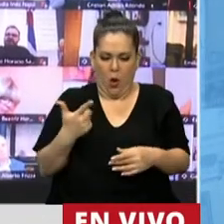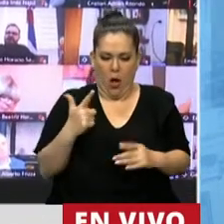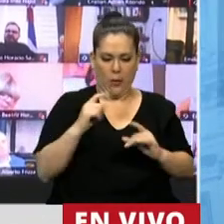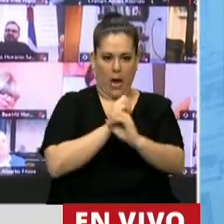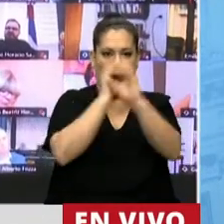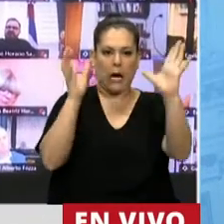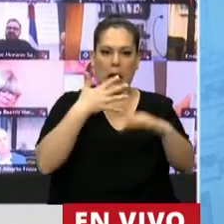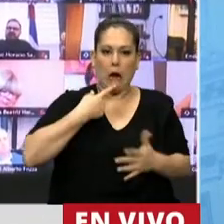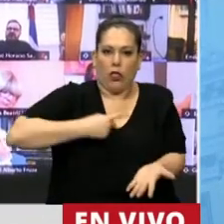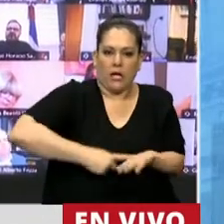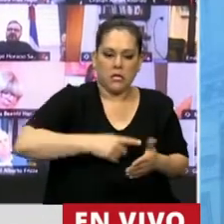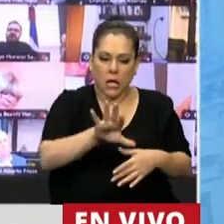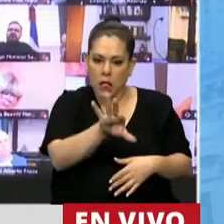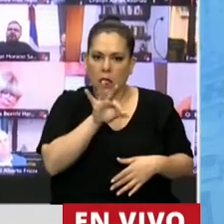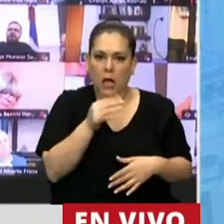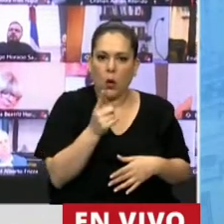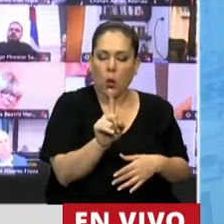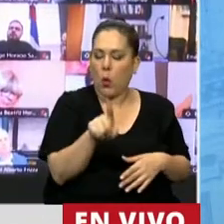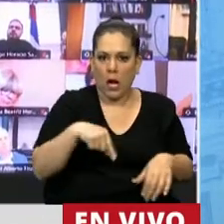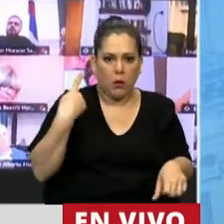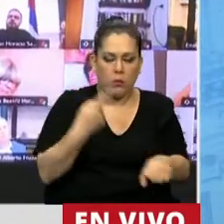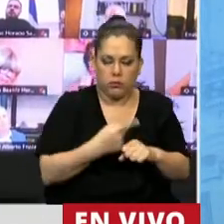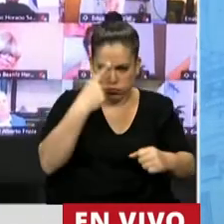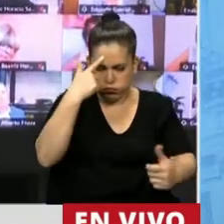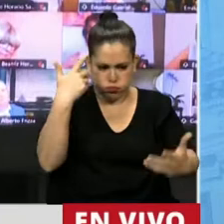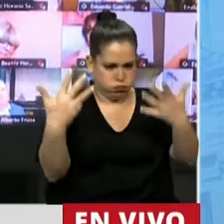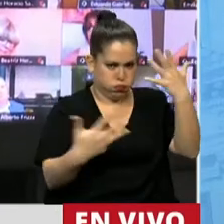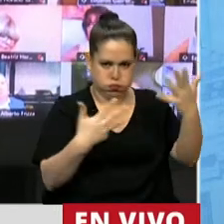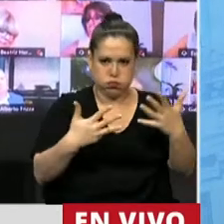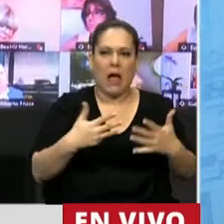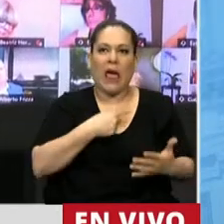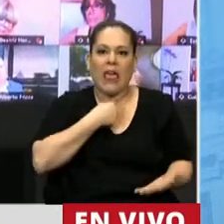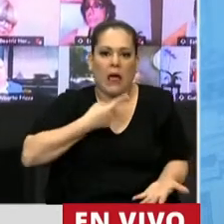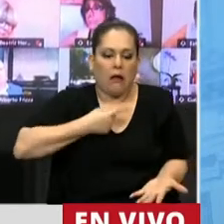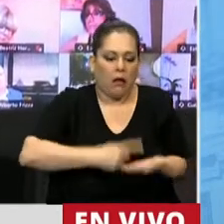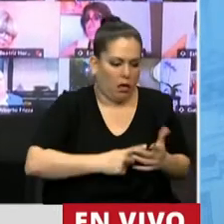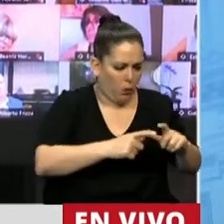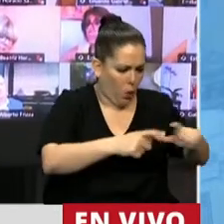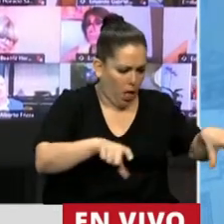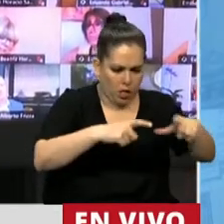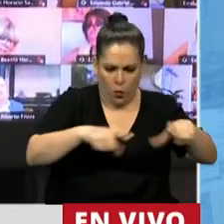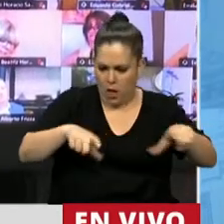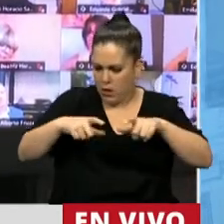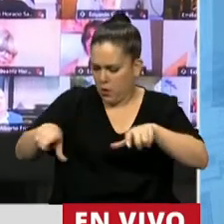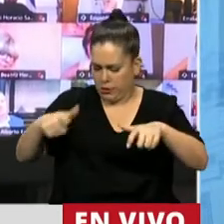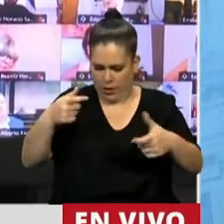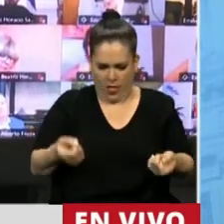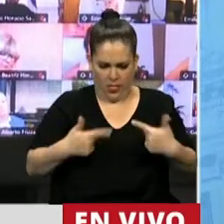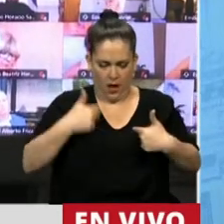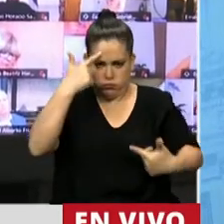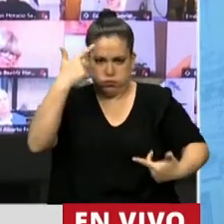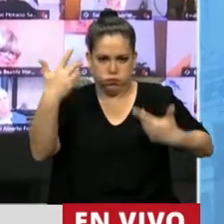participe en el acto electoral con precisión de lo que quería votar, llevaban a más absoluta confusión.